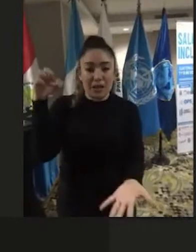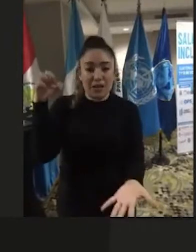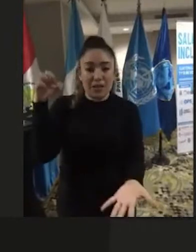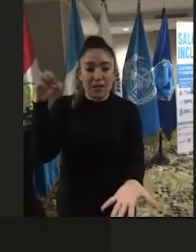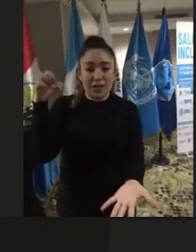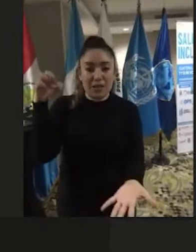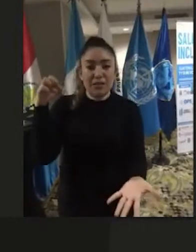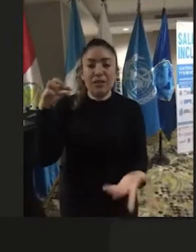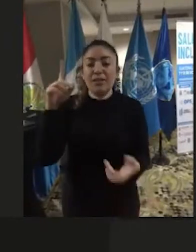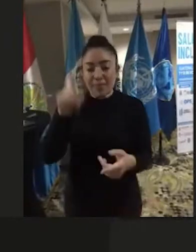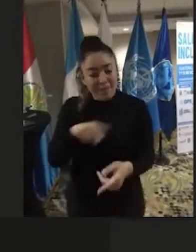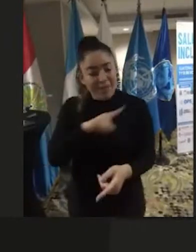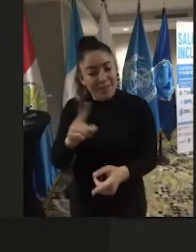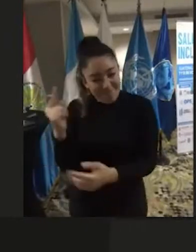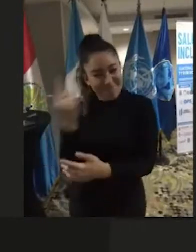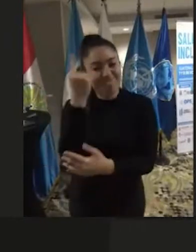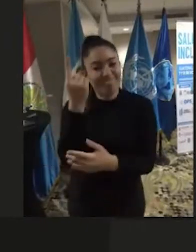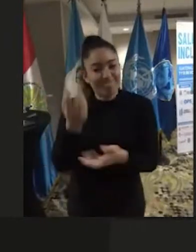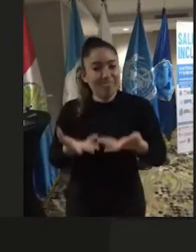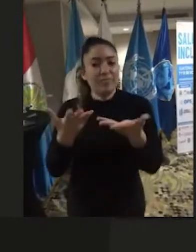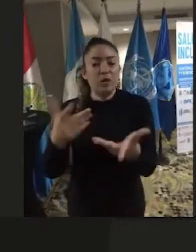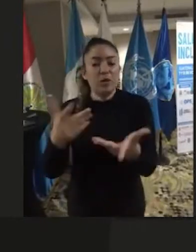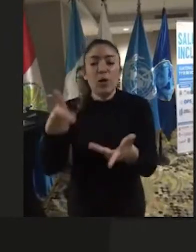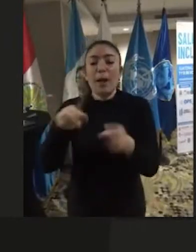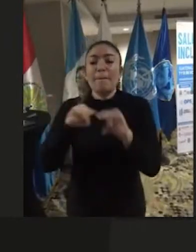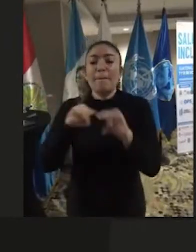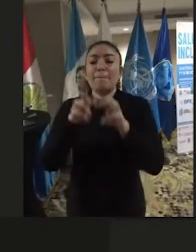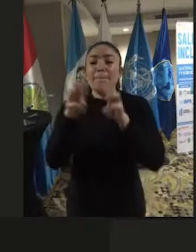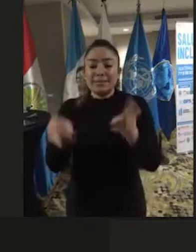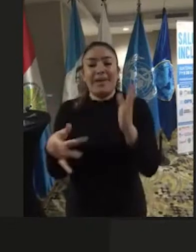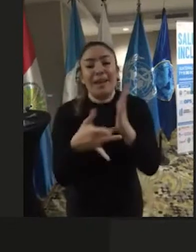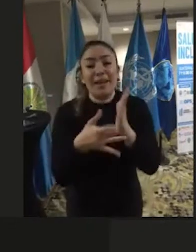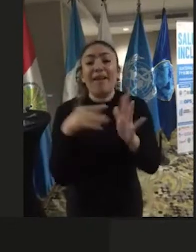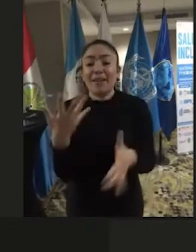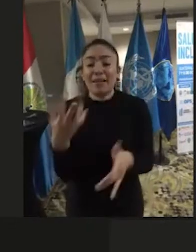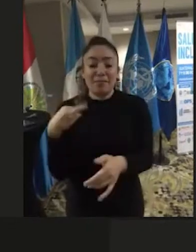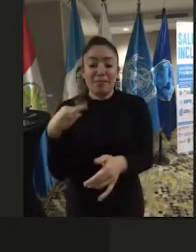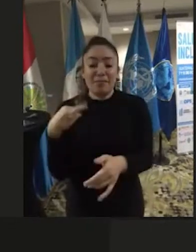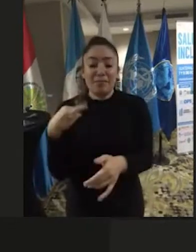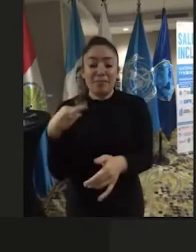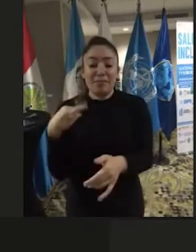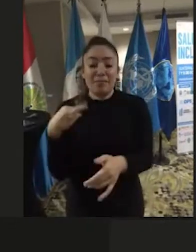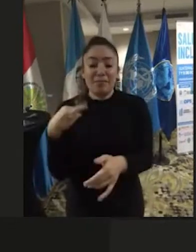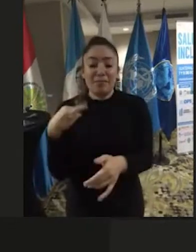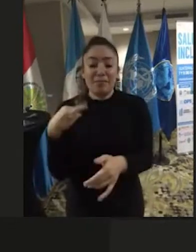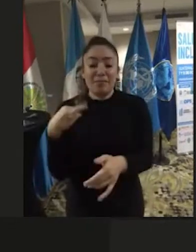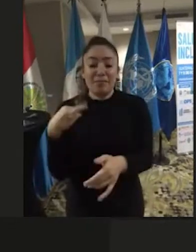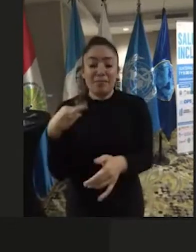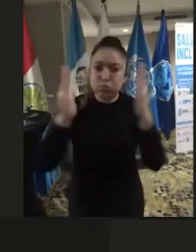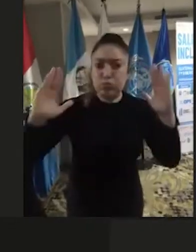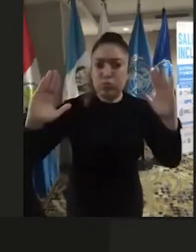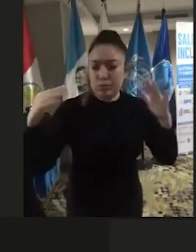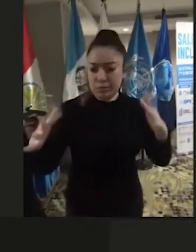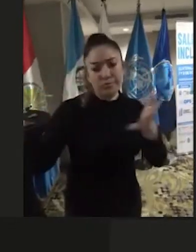efecto con esta mesa técnica que el Ministerio de Salud, a quien agradecemos inmensamente la apertura que ha tenido para